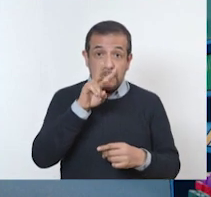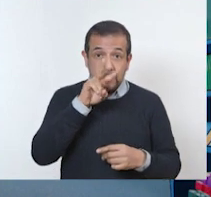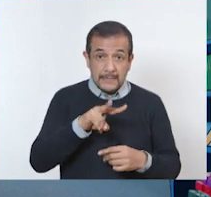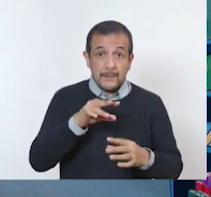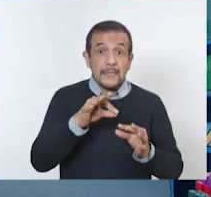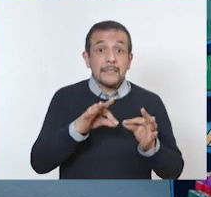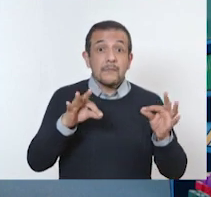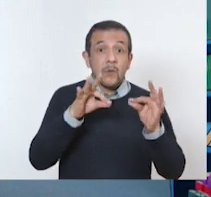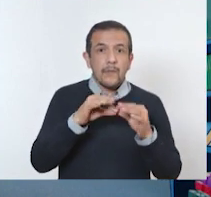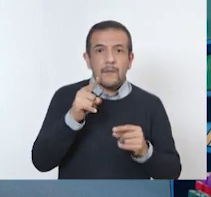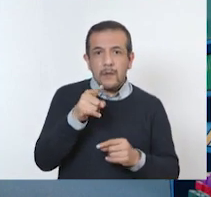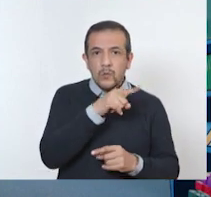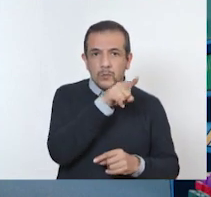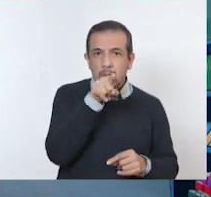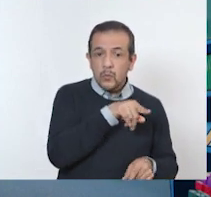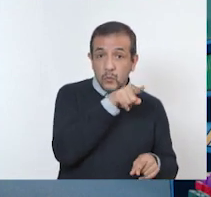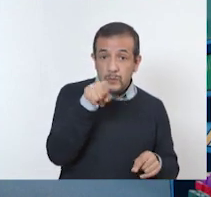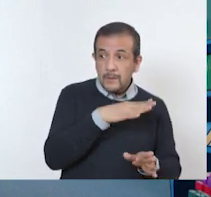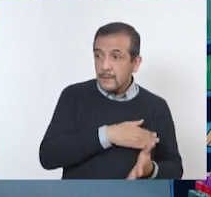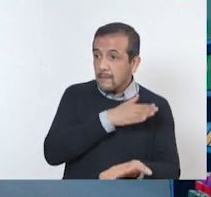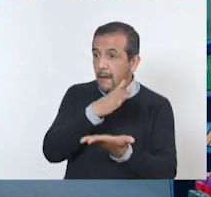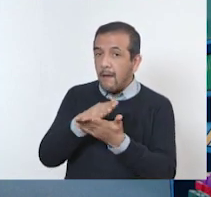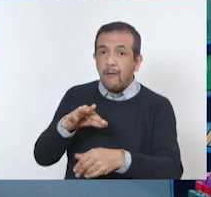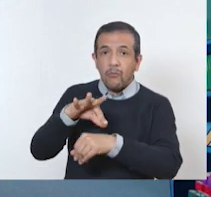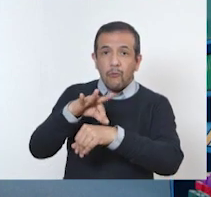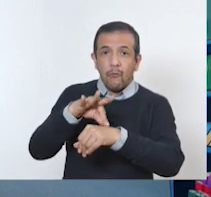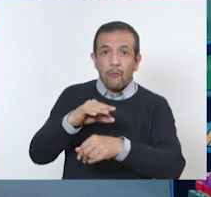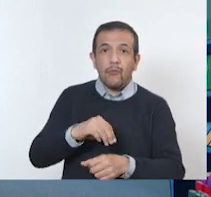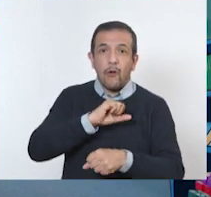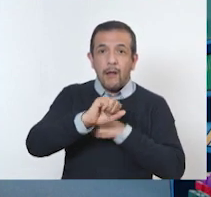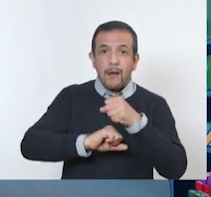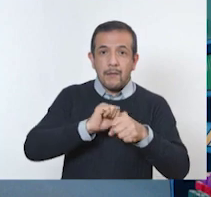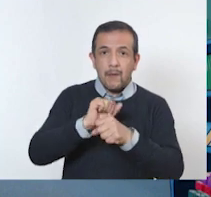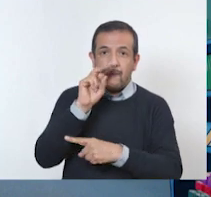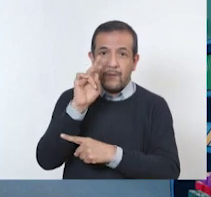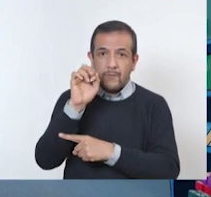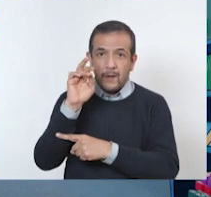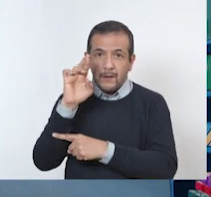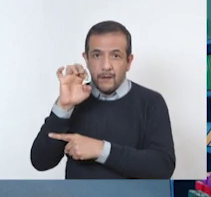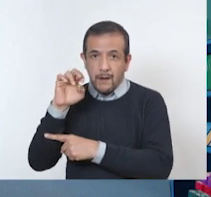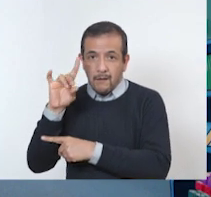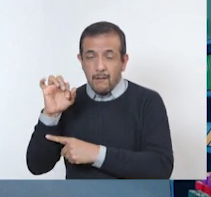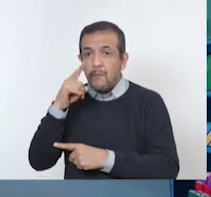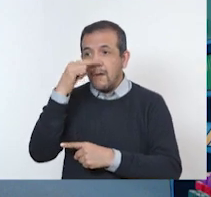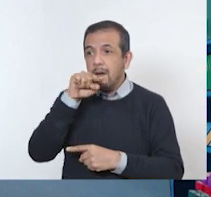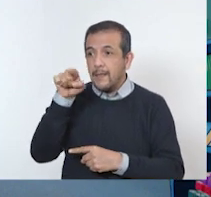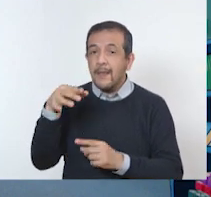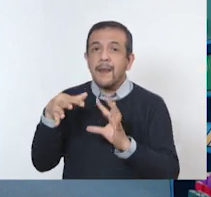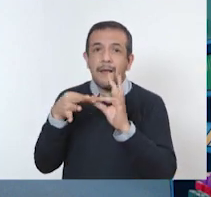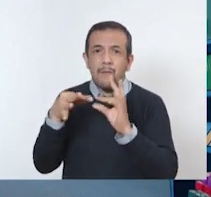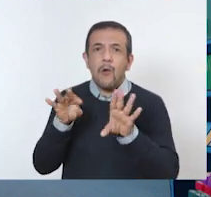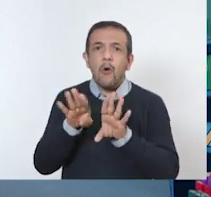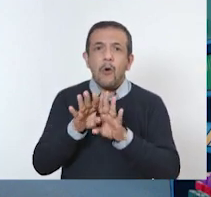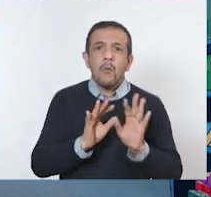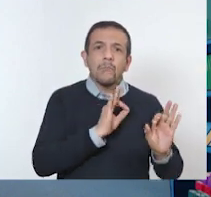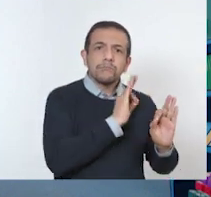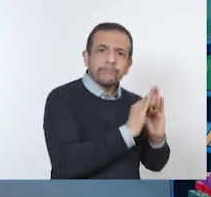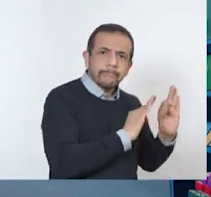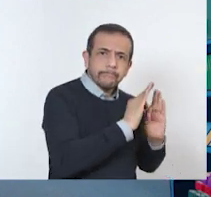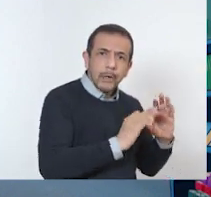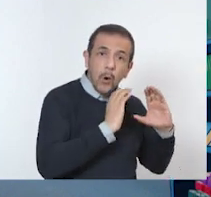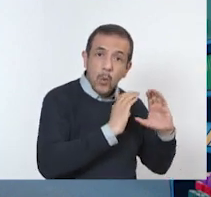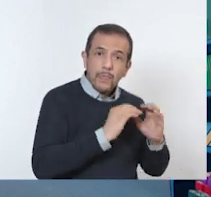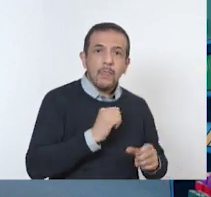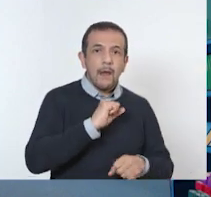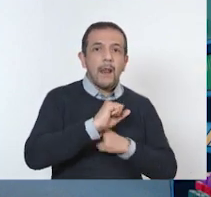veterinario los asesore en cuidados específicos que deben tener con su mascota. Claro, además de lo básico,